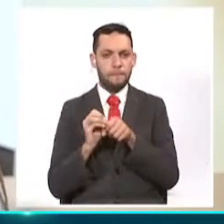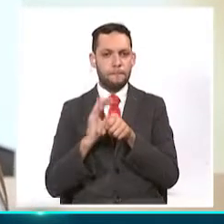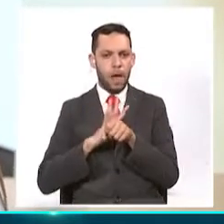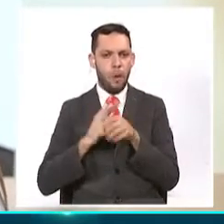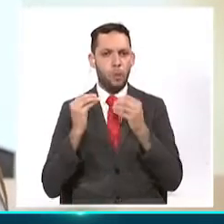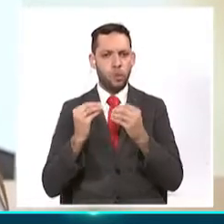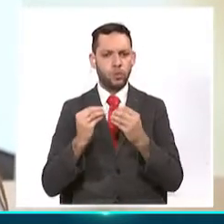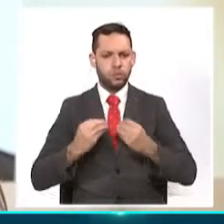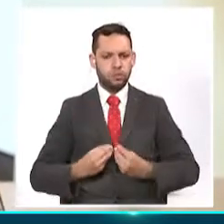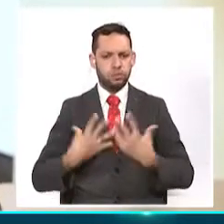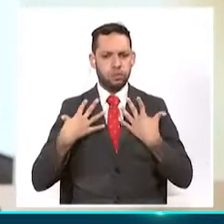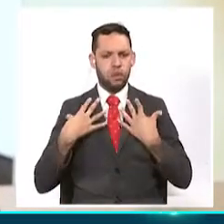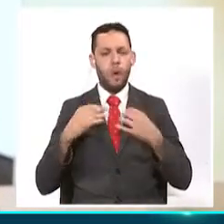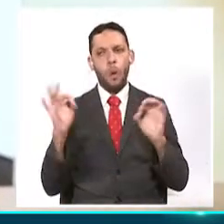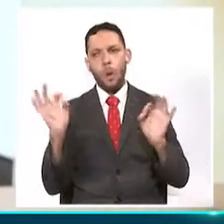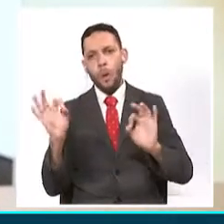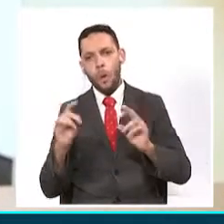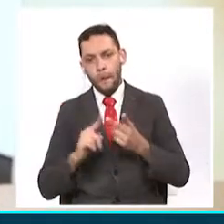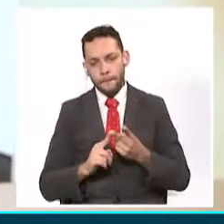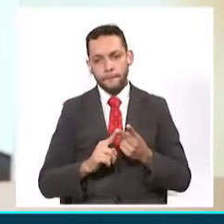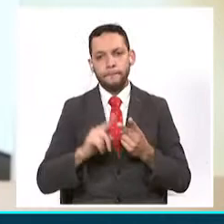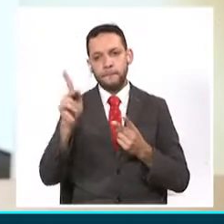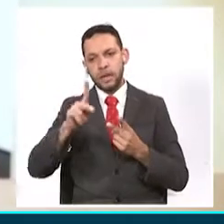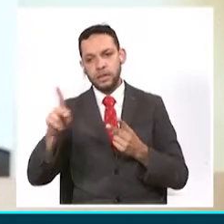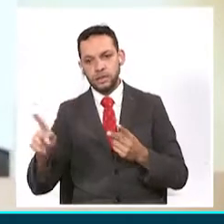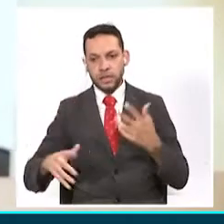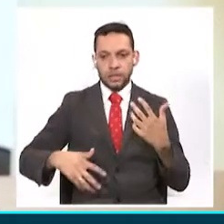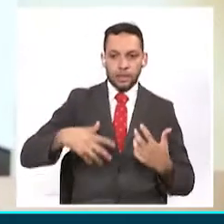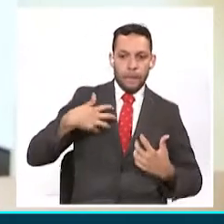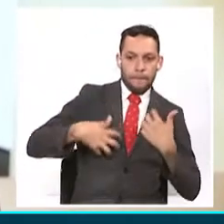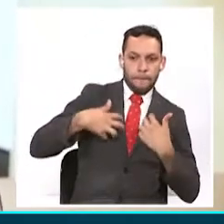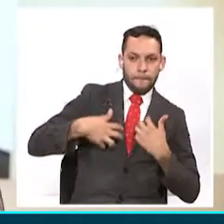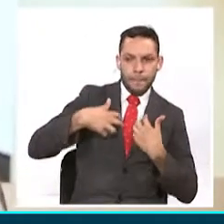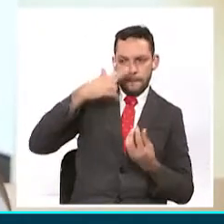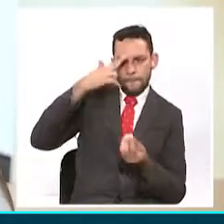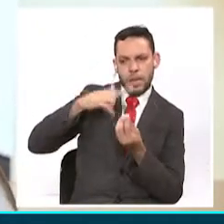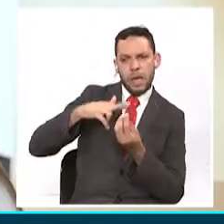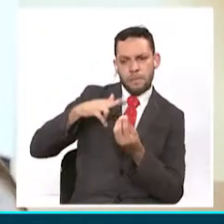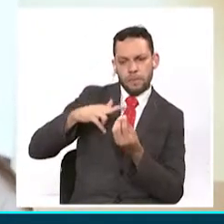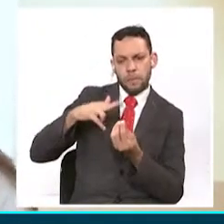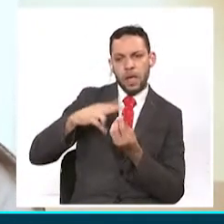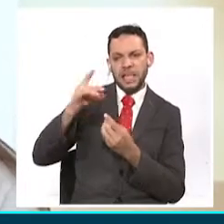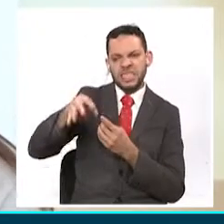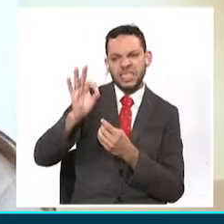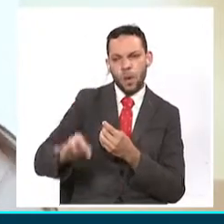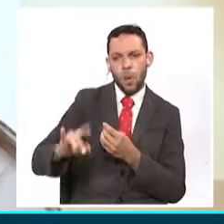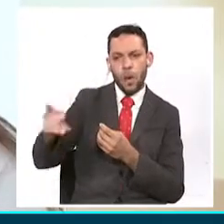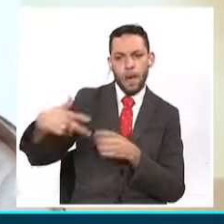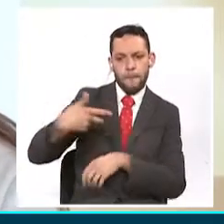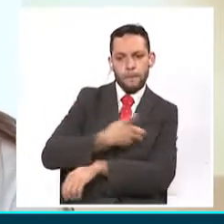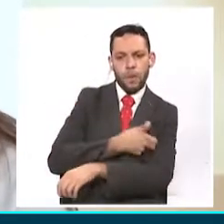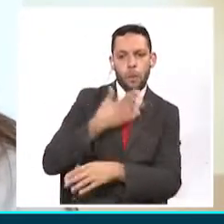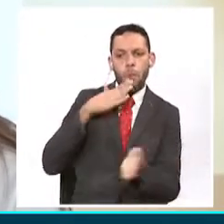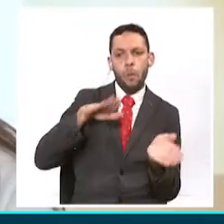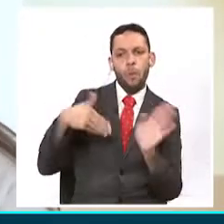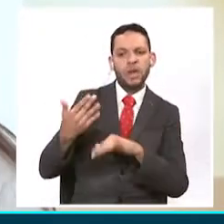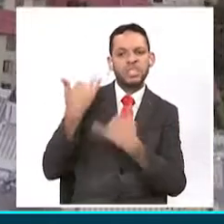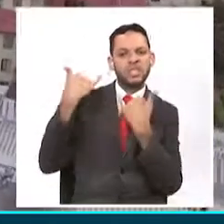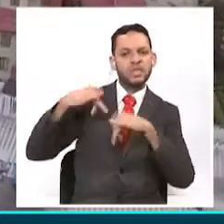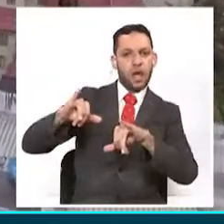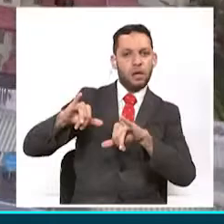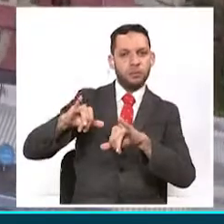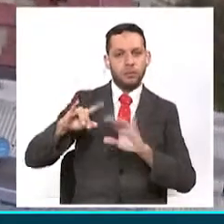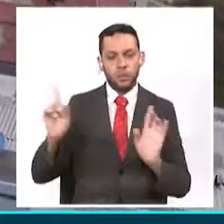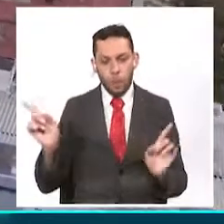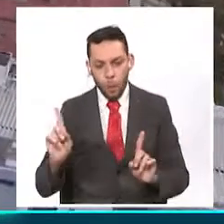o también muchas personas se crean llenas de mitos que van a llegar a un centro asistencial y no van a volver a salir, eso es falso.